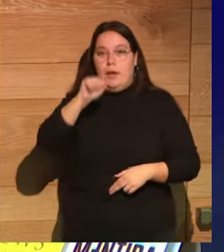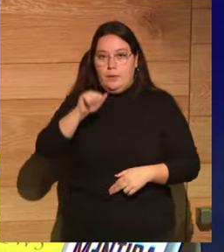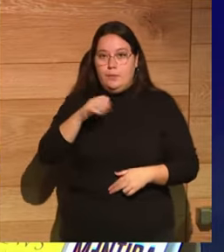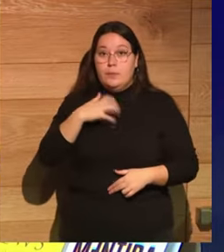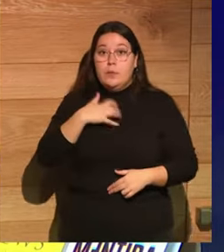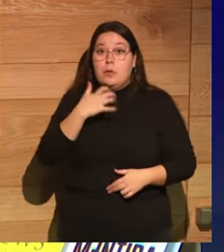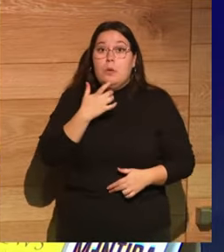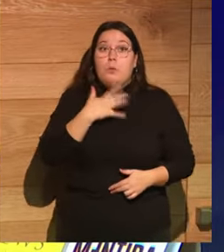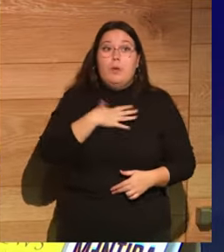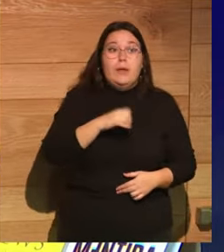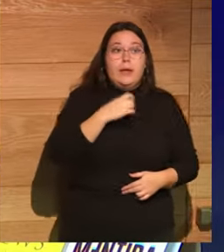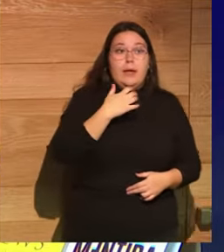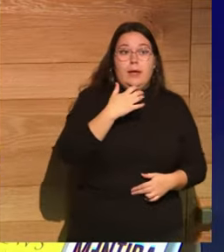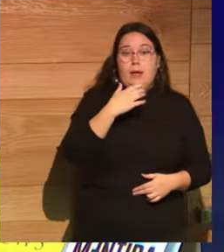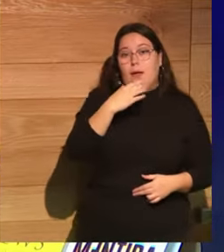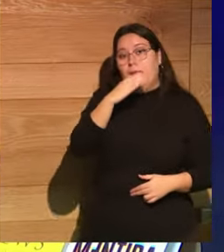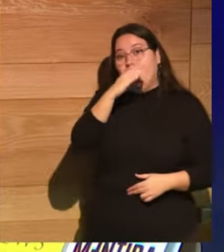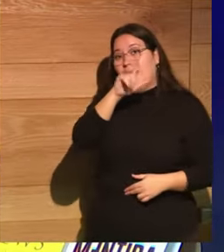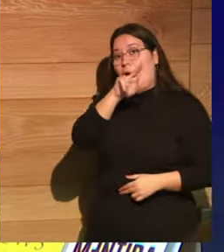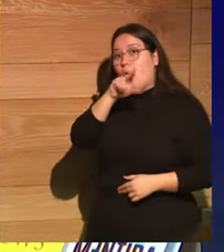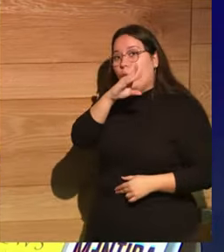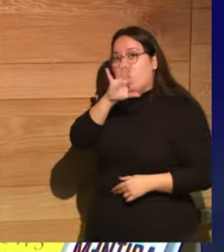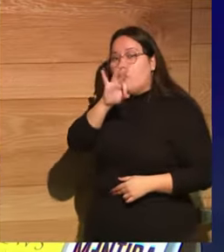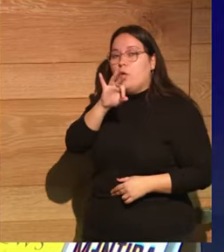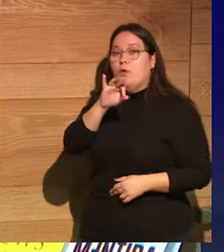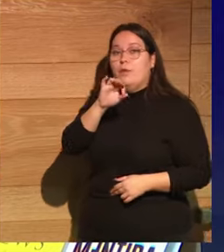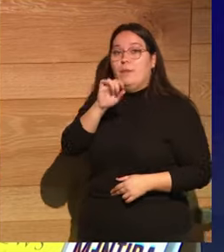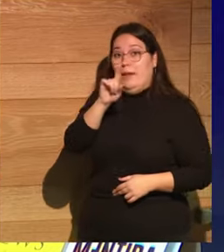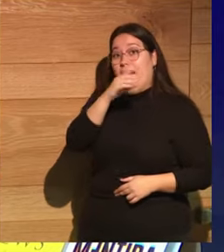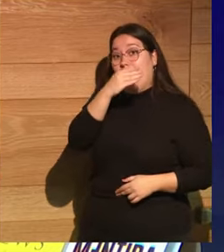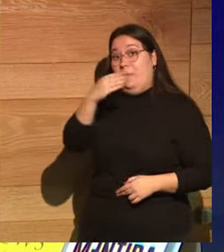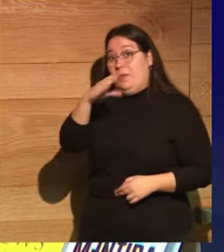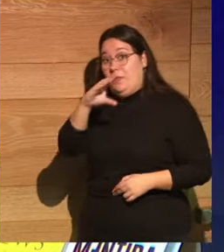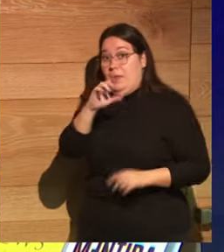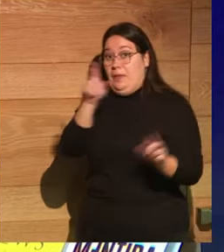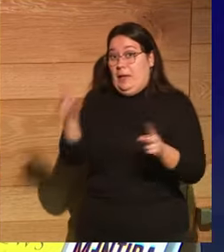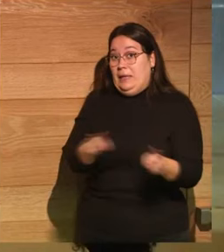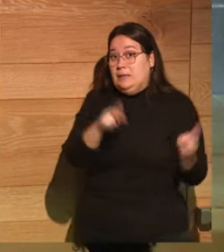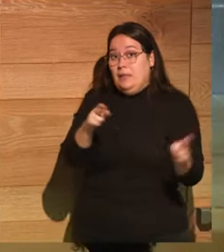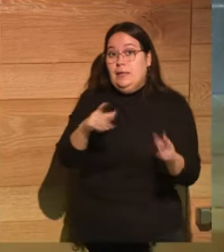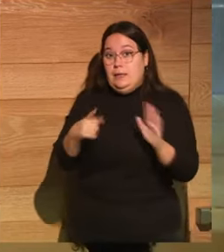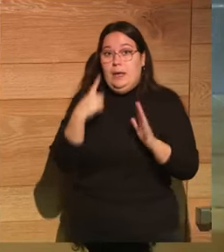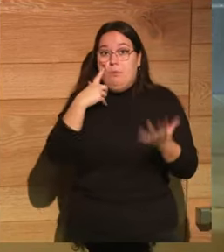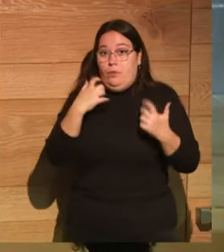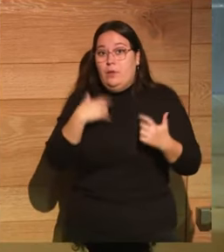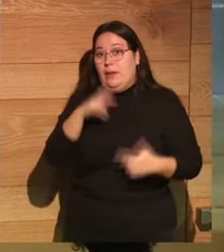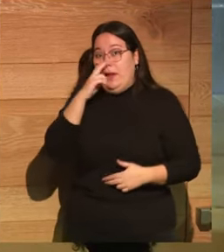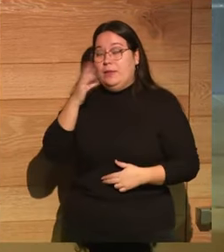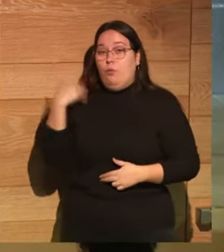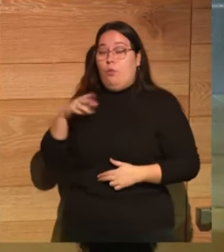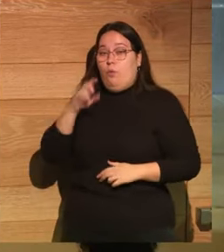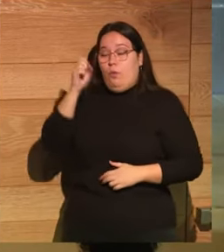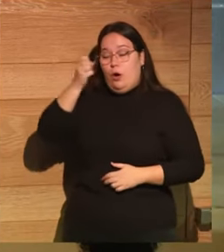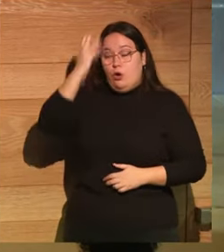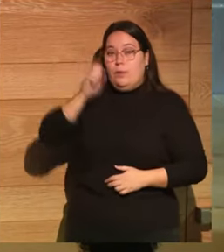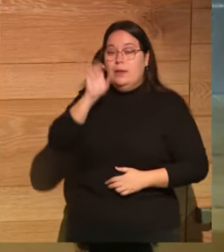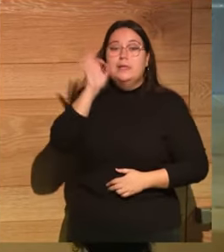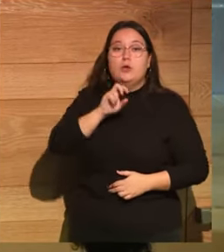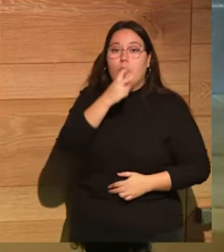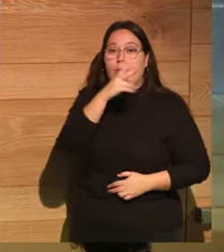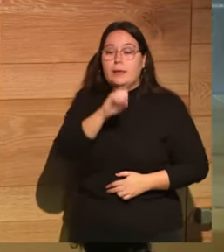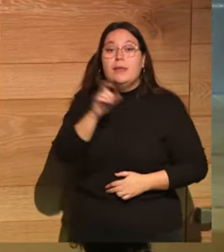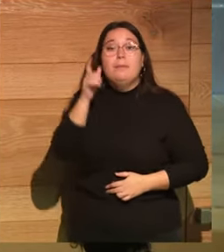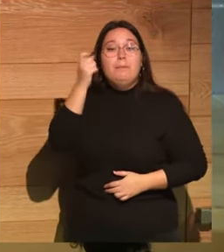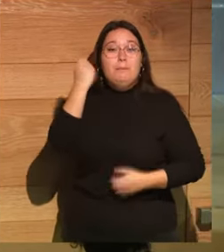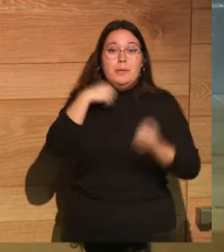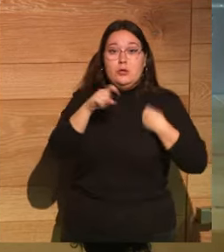conocéis Joe Claudio, de Robert Graves, de la BBC, una de las series que ha marcado cómo conocemos la antigua Roma en el siglo XX, y